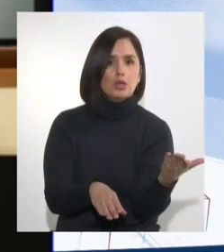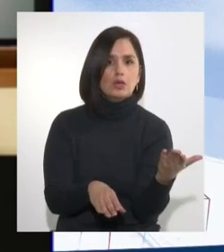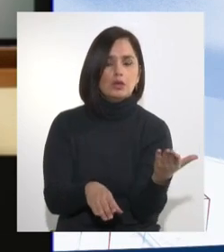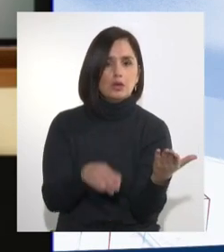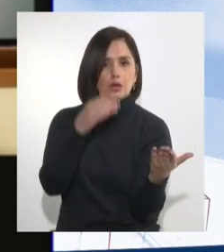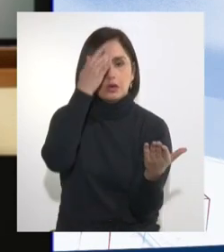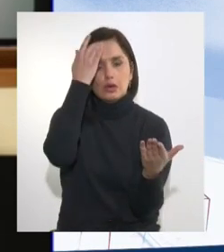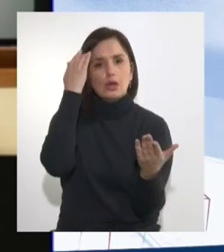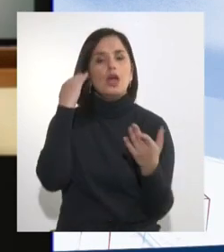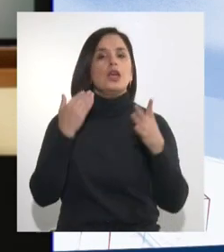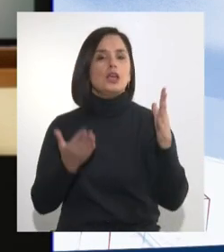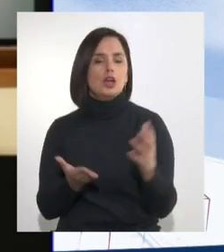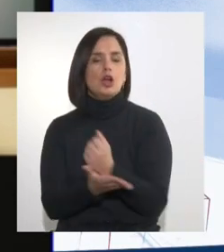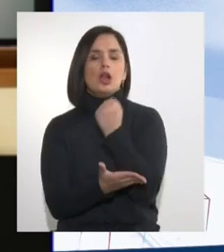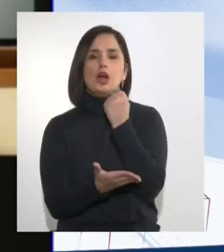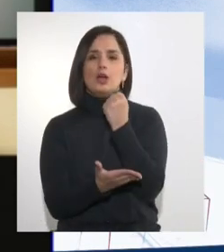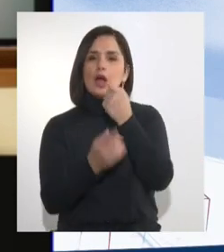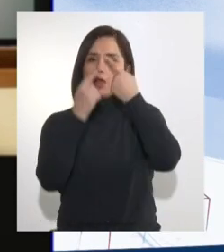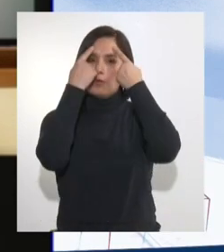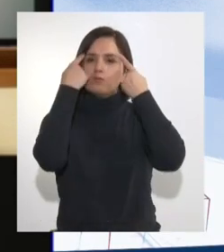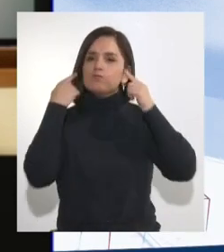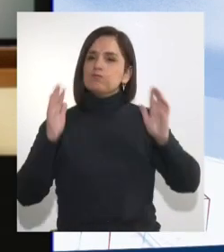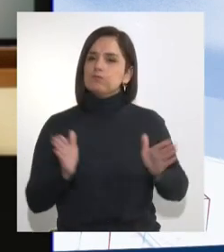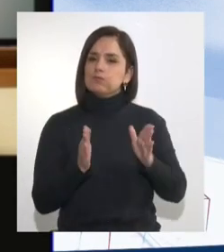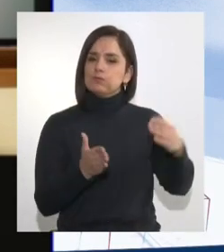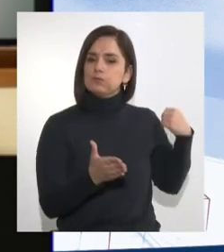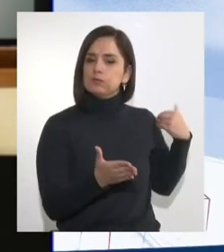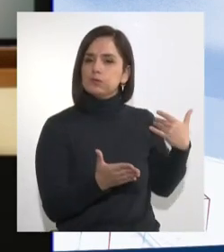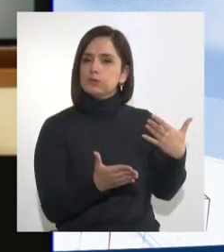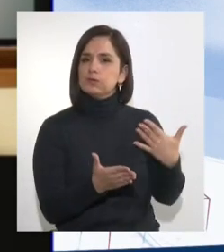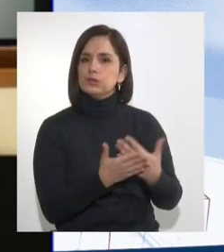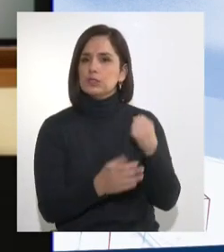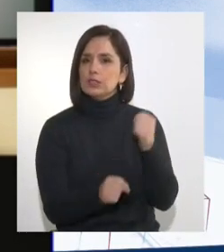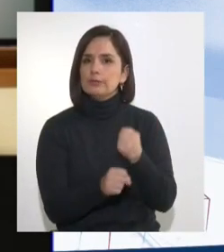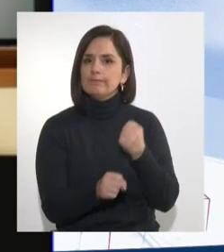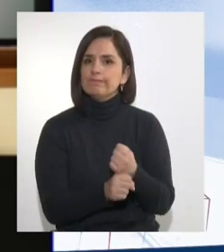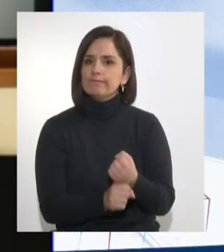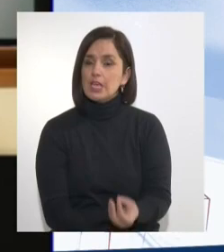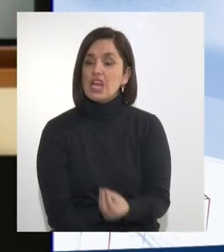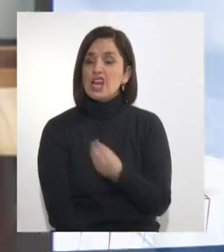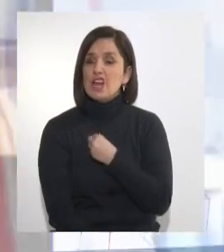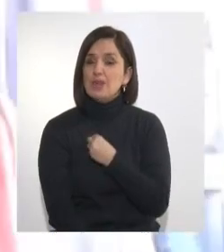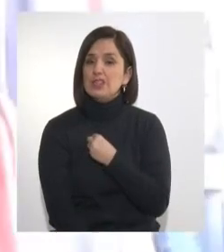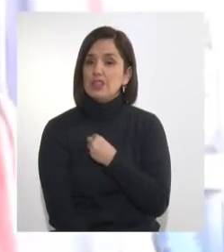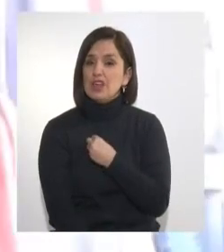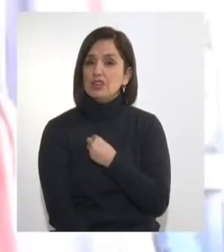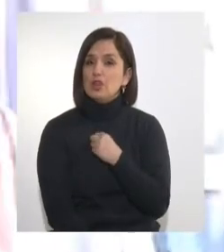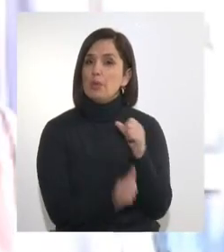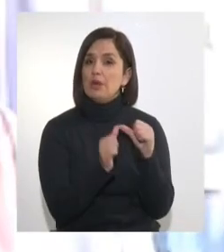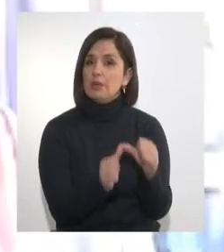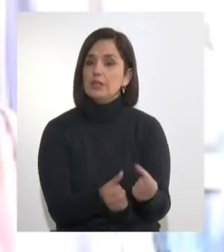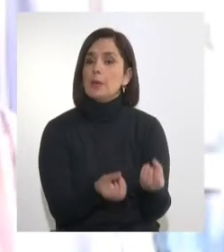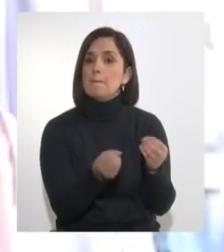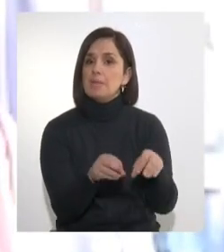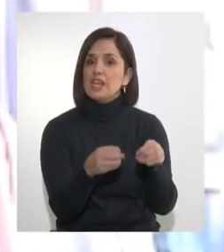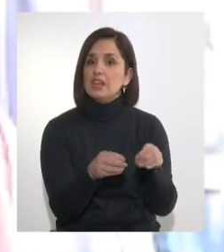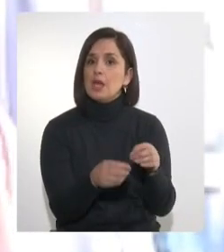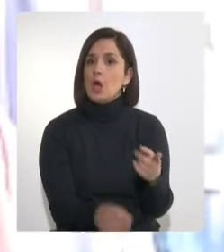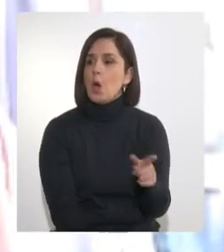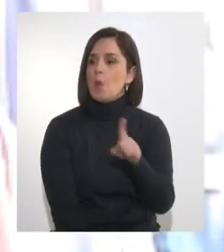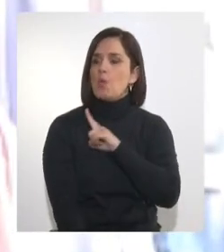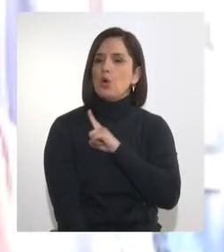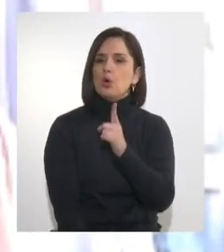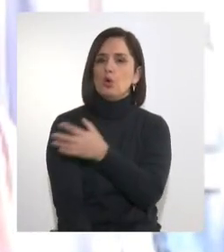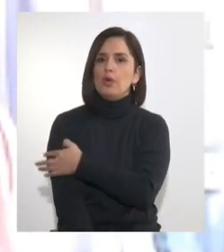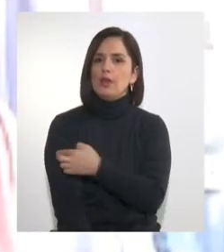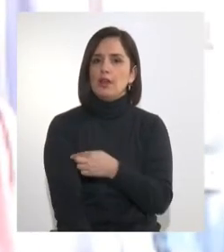que han sido obtenidos con trabajo y sacrificio, lamentando pérdidas permanentes por parte de las administradoras de fondos